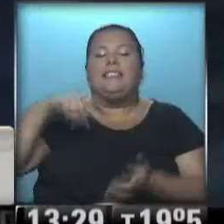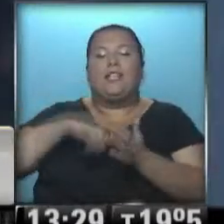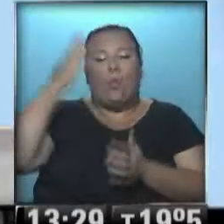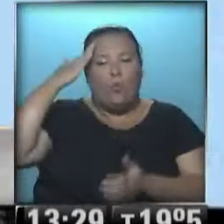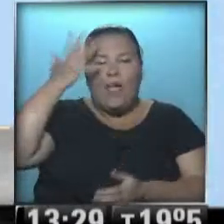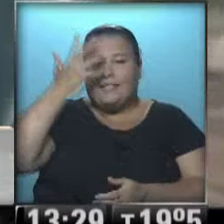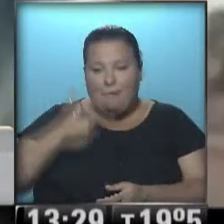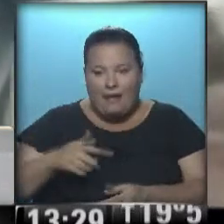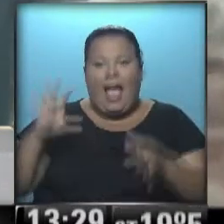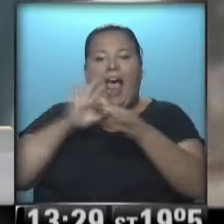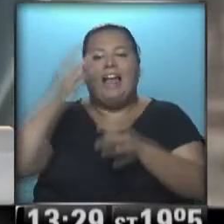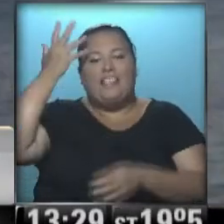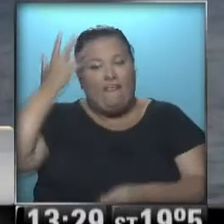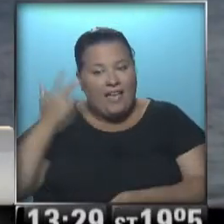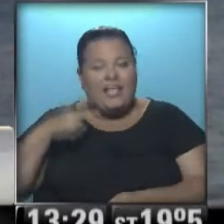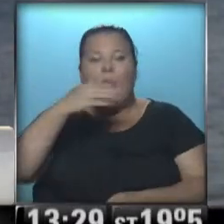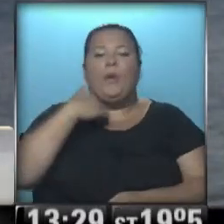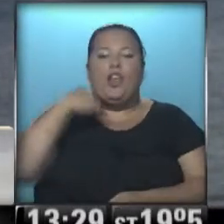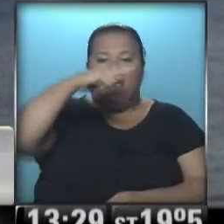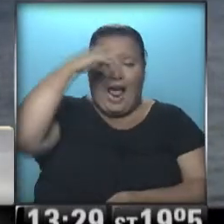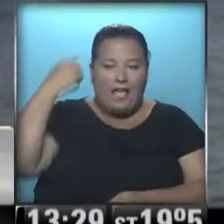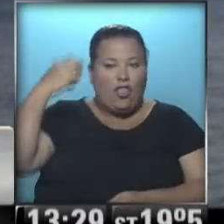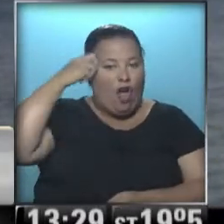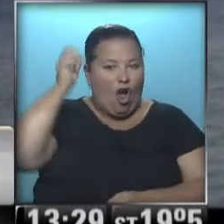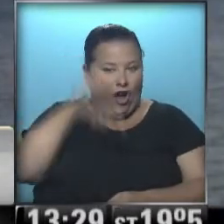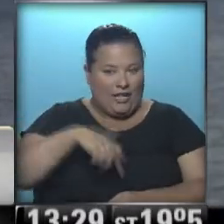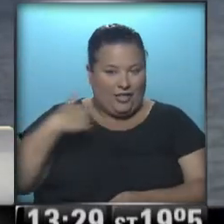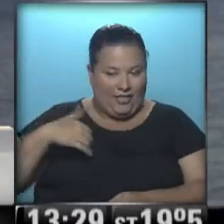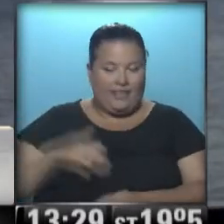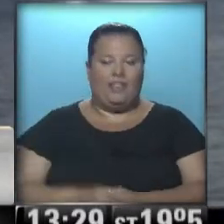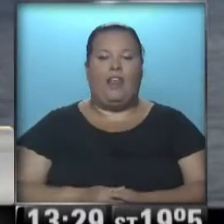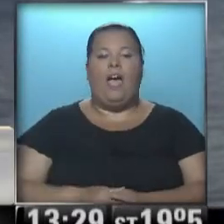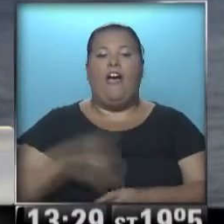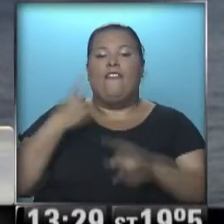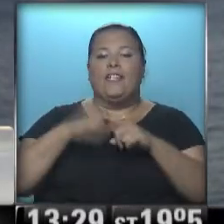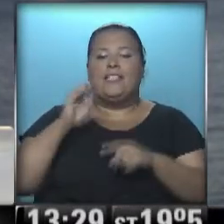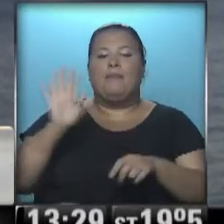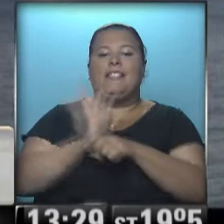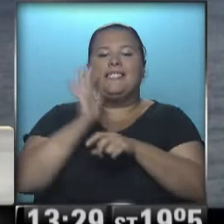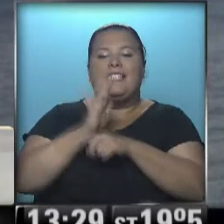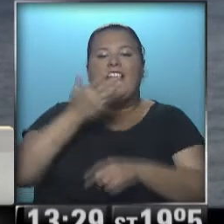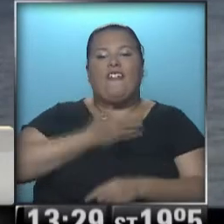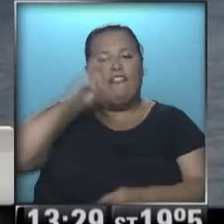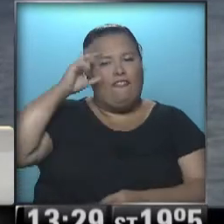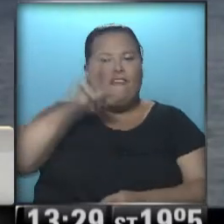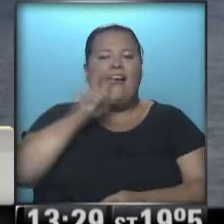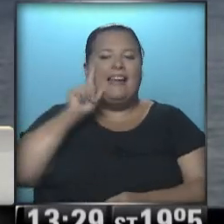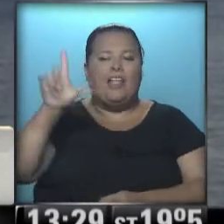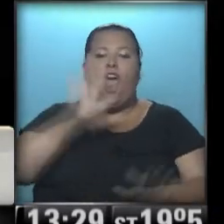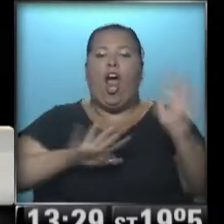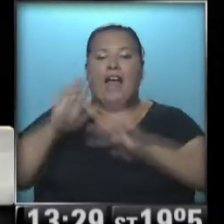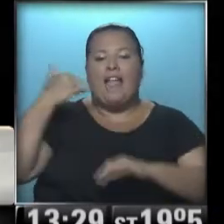Martín, en la Alianza Francesa y en la Biblioteca Nacional del Congreso de la Nación. Un festival que se llama Cine Fértil, así es la organización